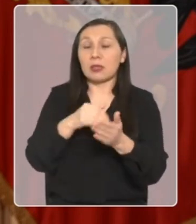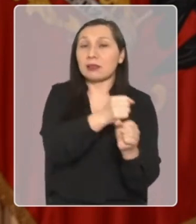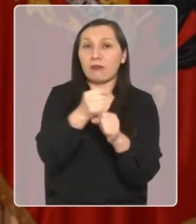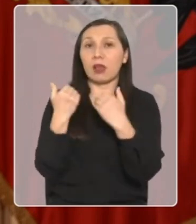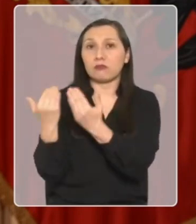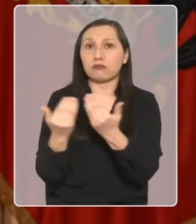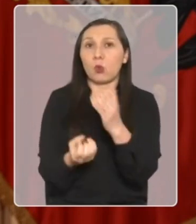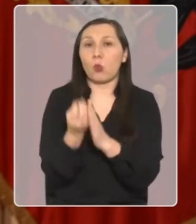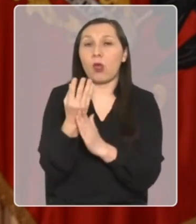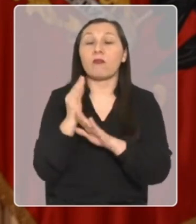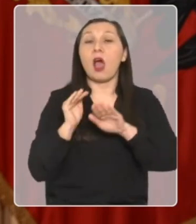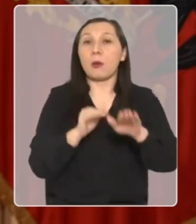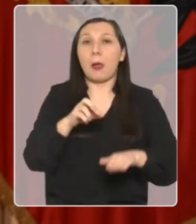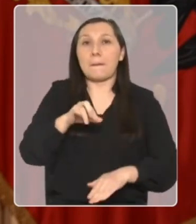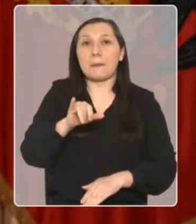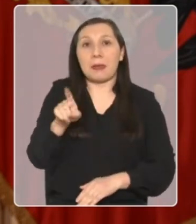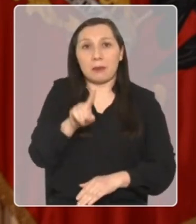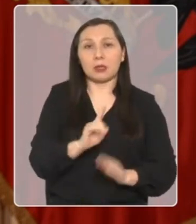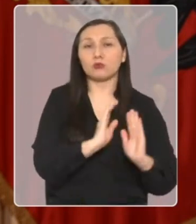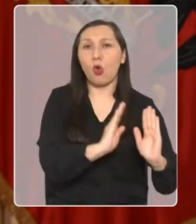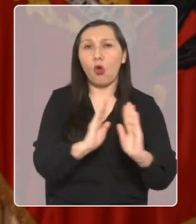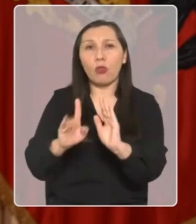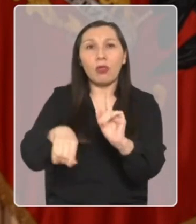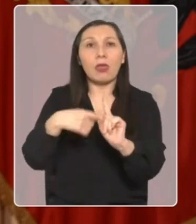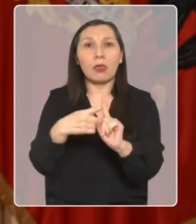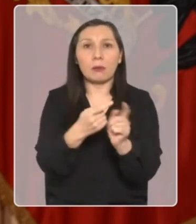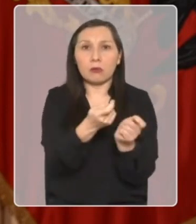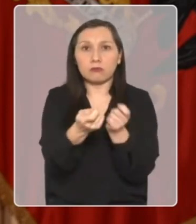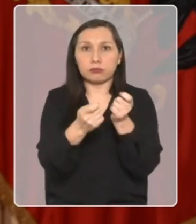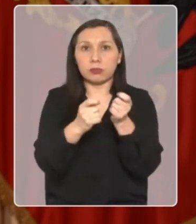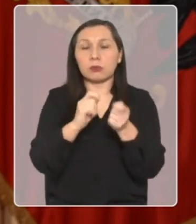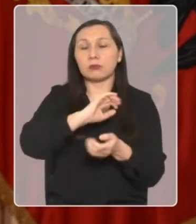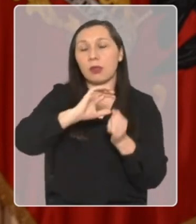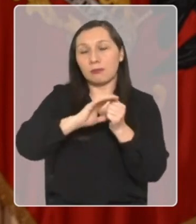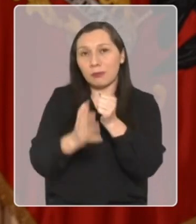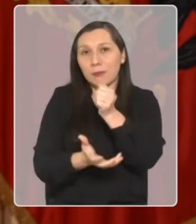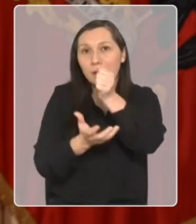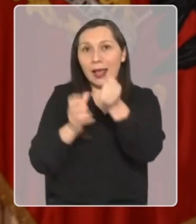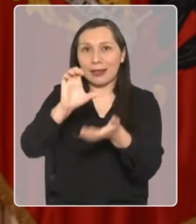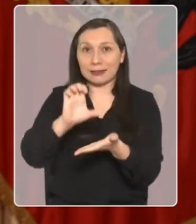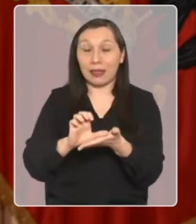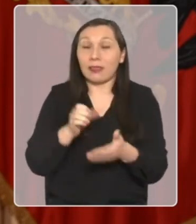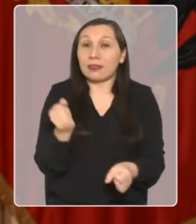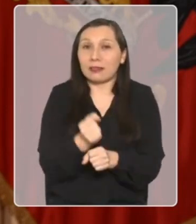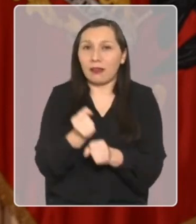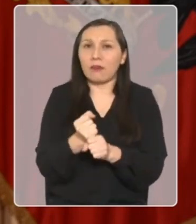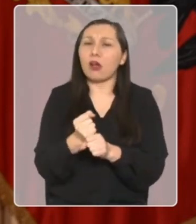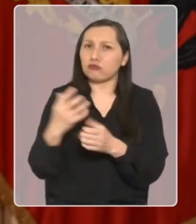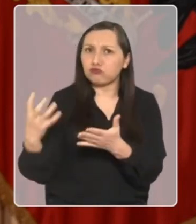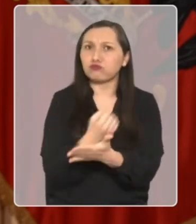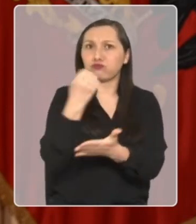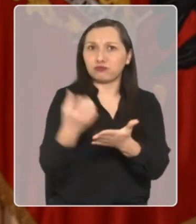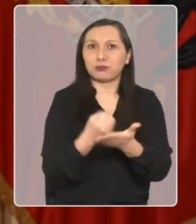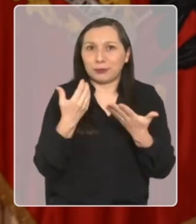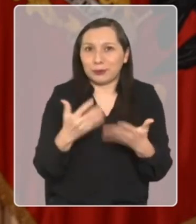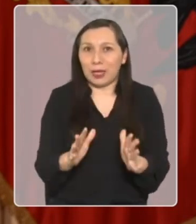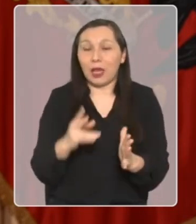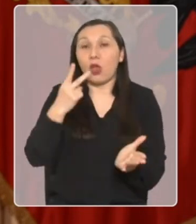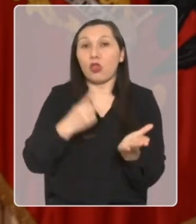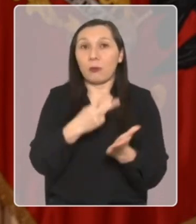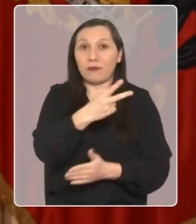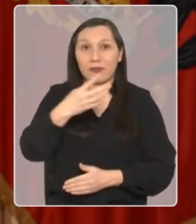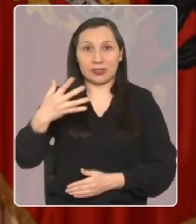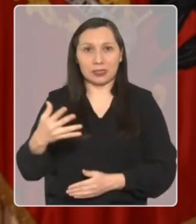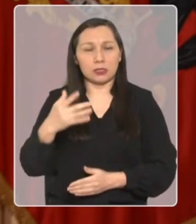y apoyamos a las pymes y ordenamos además las cuentas fiscales. Este trabajo ha dado sus frutos. Para el